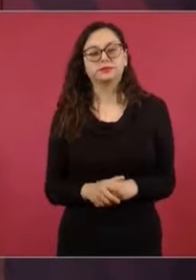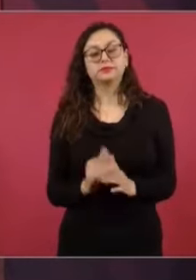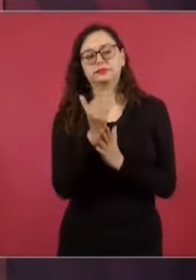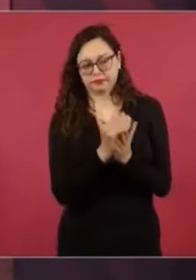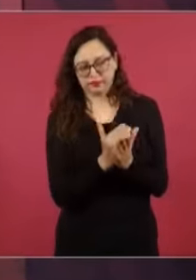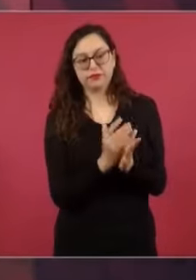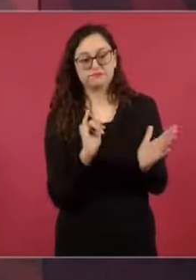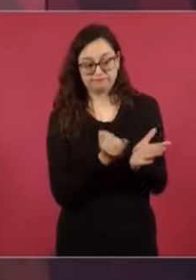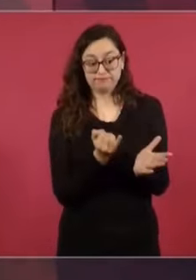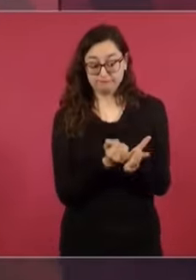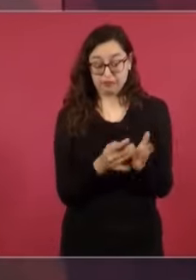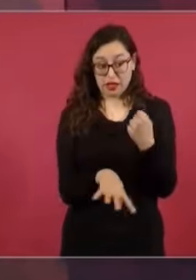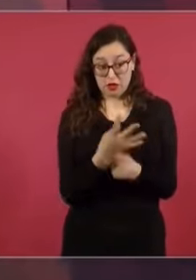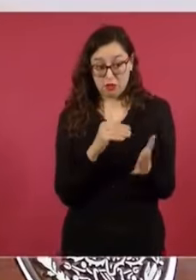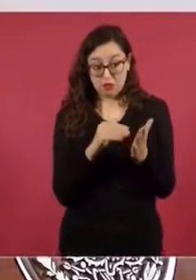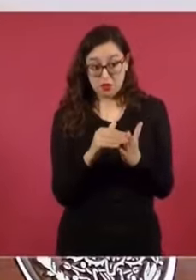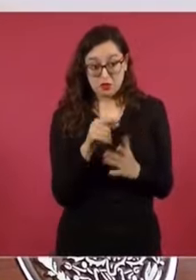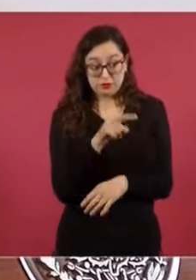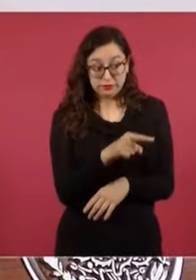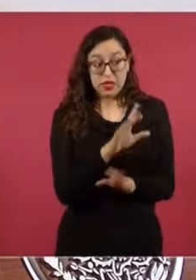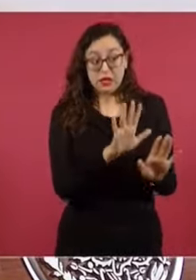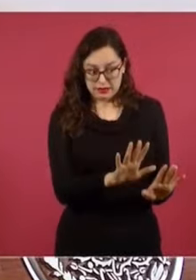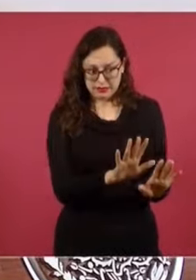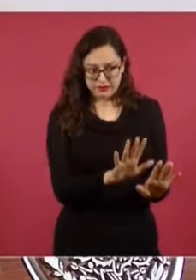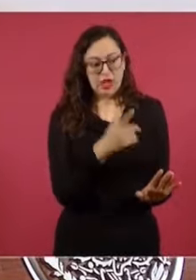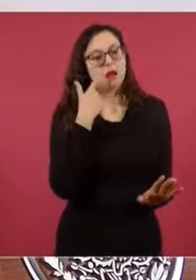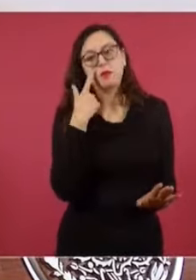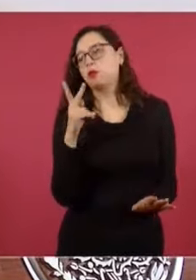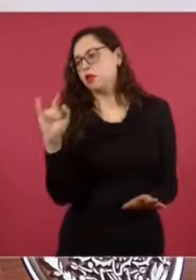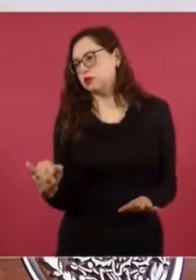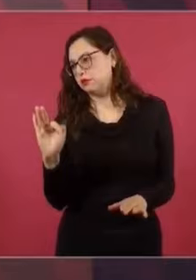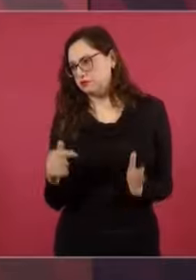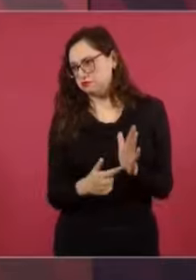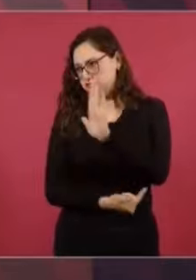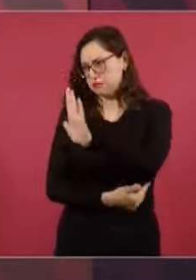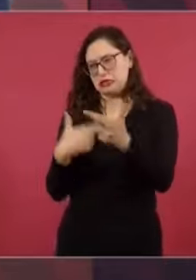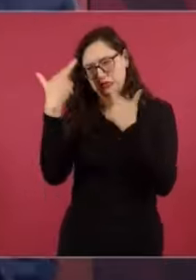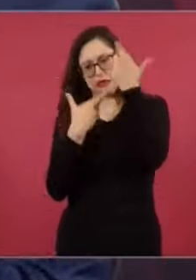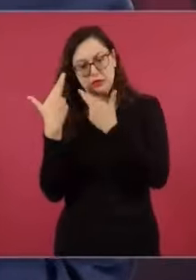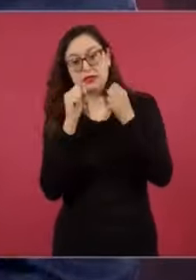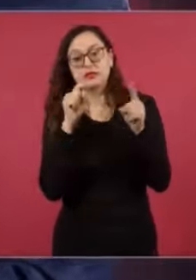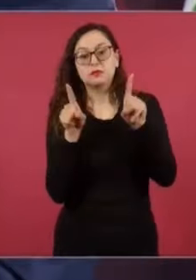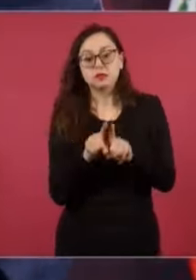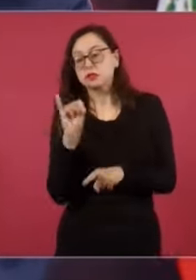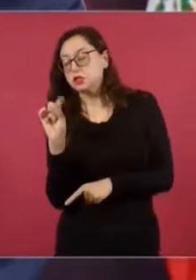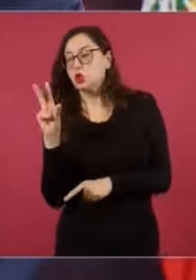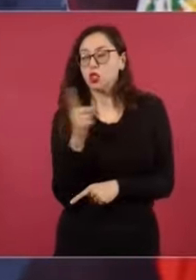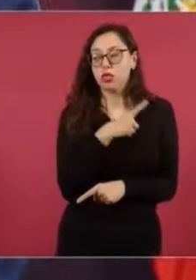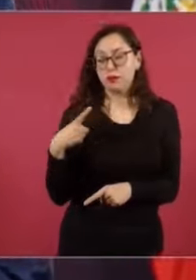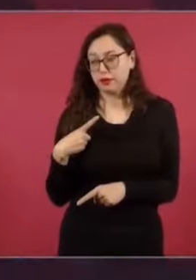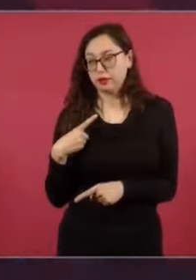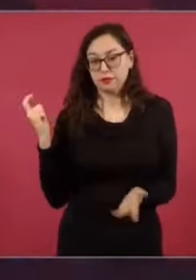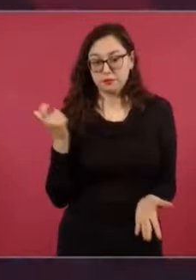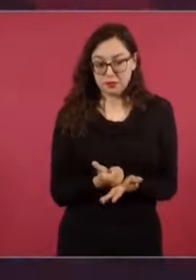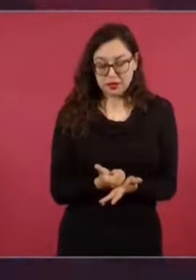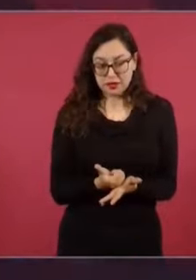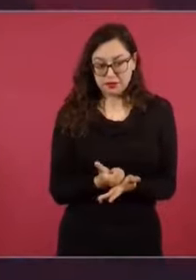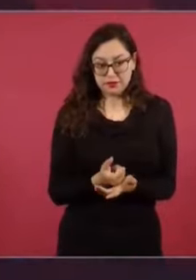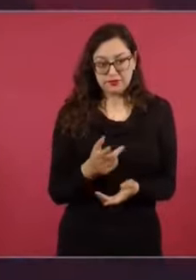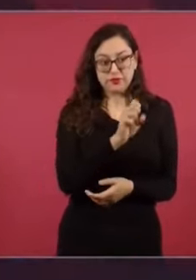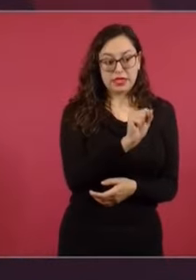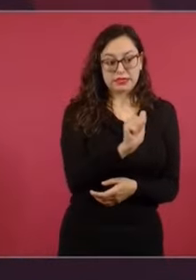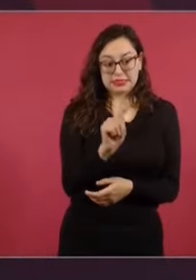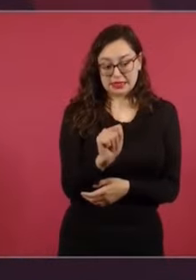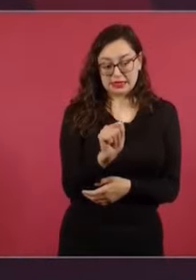De todas maneras, eso se iba a poner a consideración del Poder Judicial para que el Poder Judicial dijera, sí, es válido el acuerdo